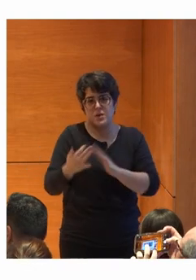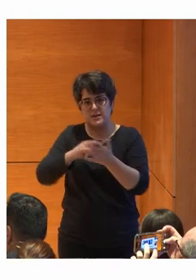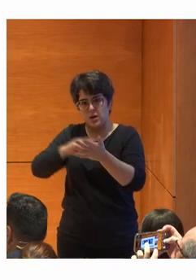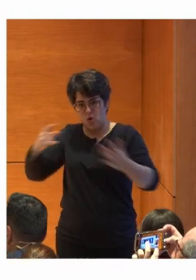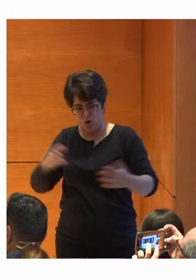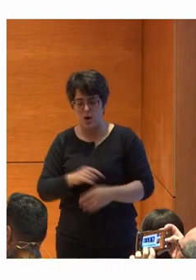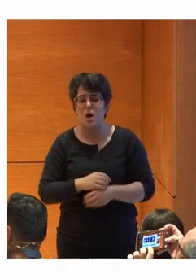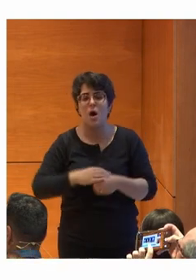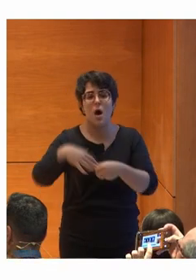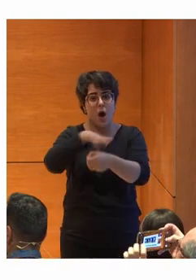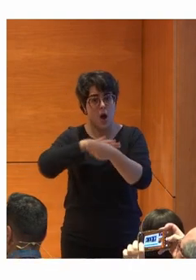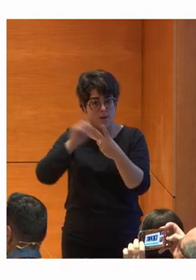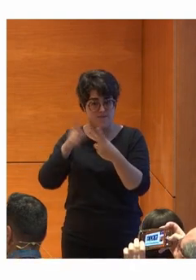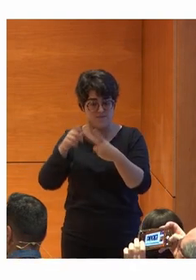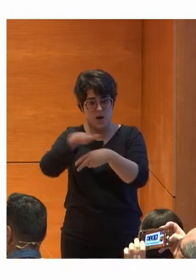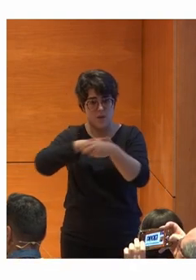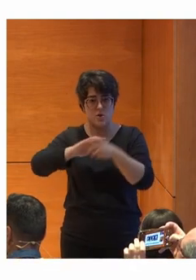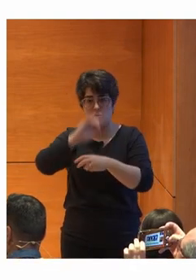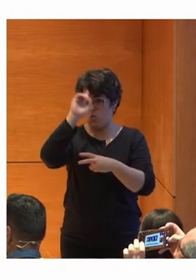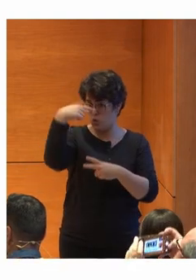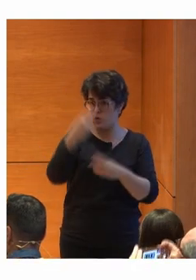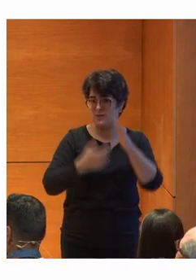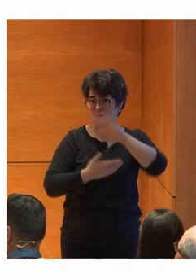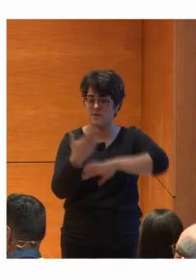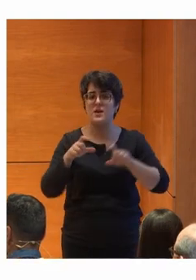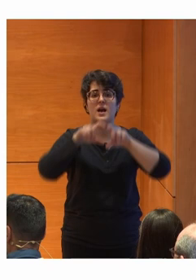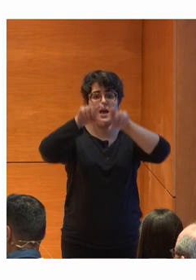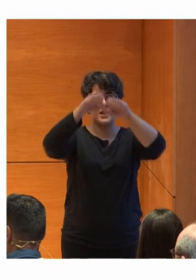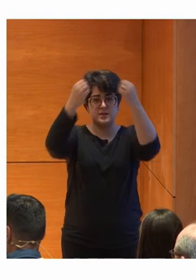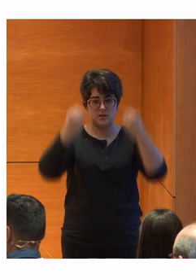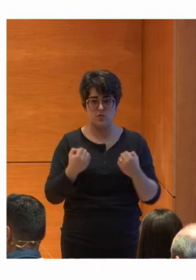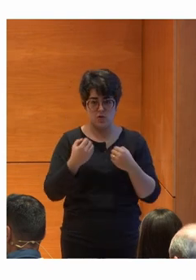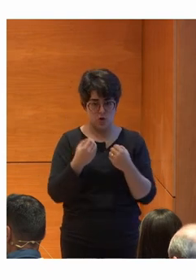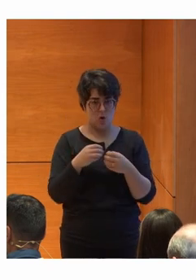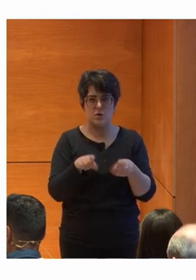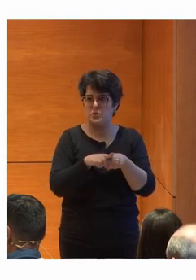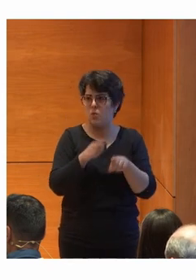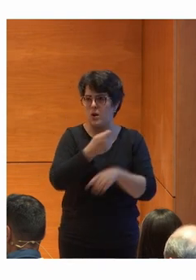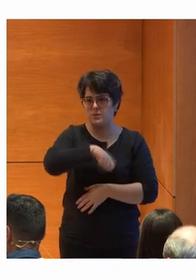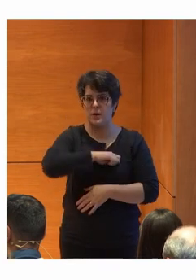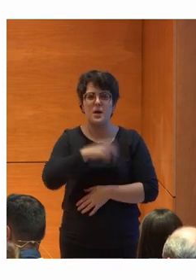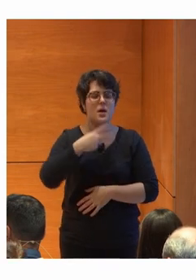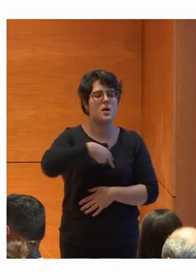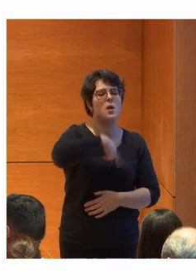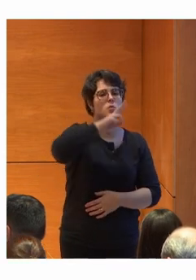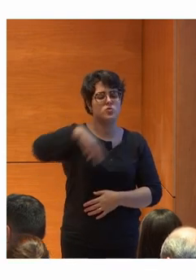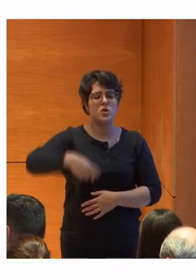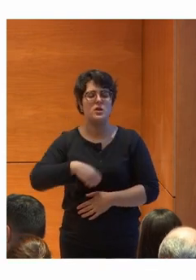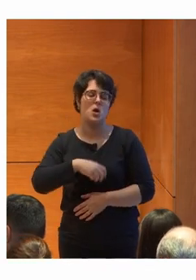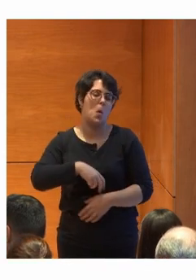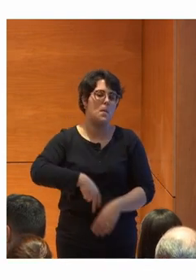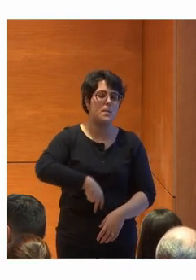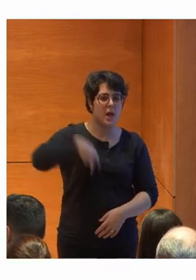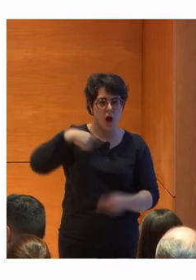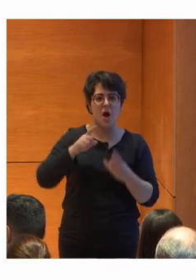El ámbito de la cultura, donde colaboramos con diferentes instituciones de primer nivel en España, como el Museo del Prado, el Museo Arqueológico